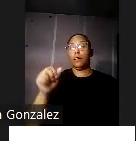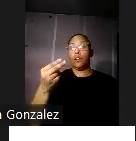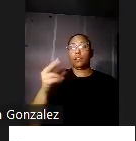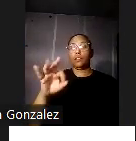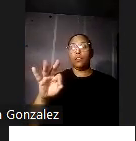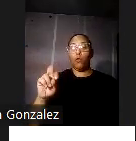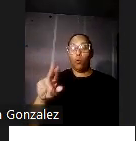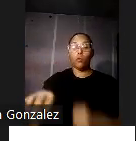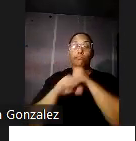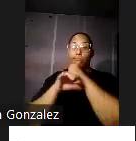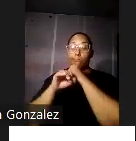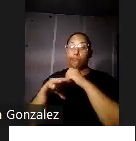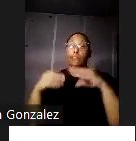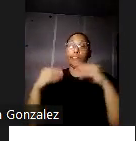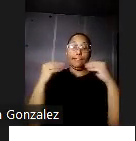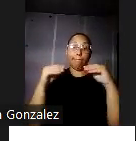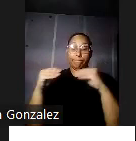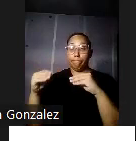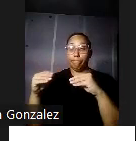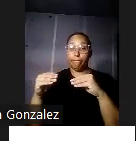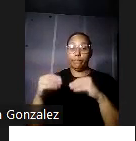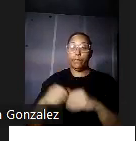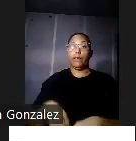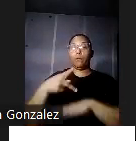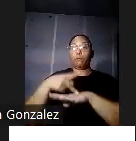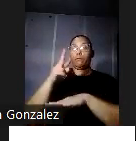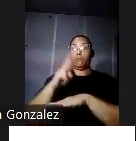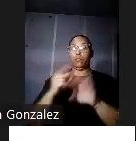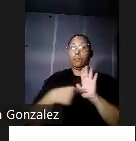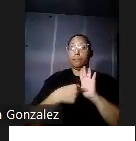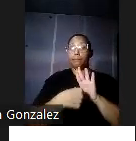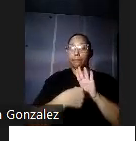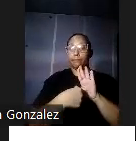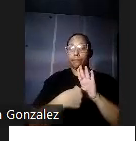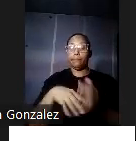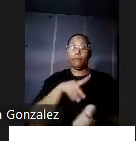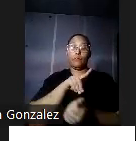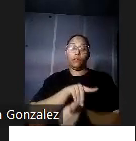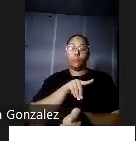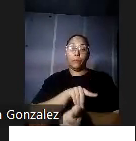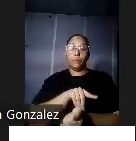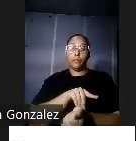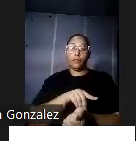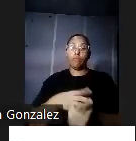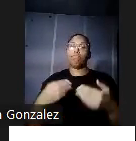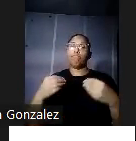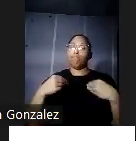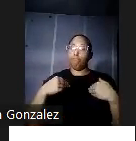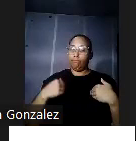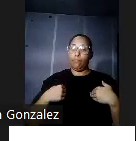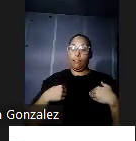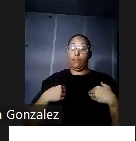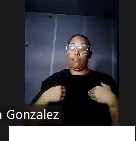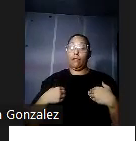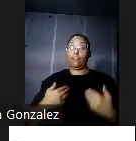promociones de ventas en la revista Puerto Rico Ilustrado. Los médicos contaban con una gran reputación y reconocimiento